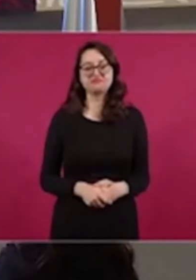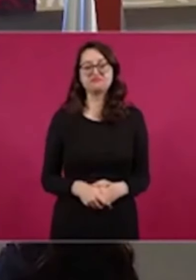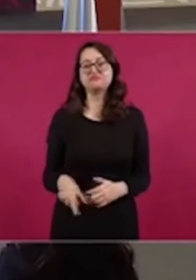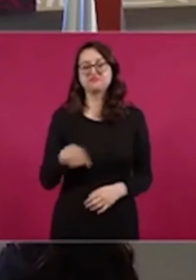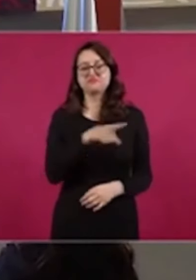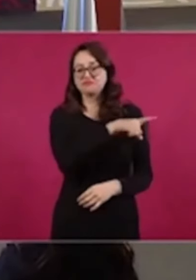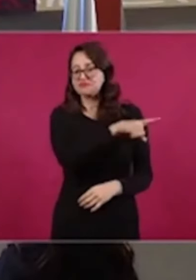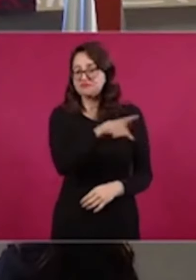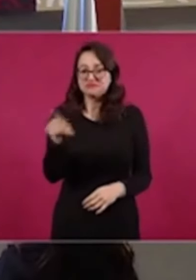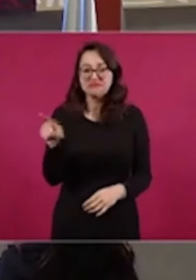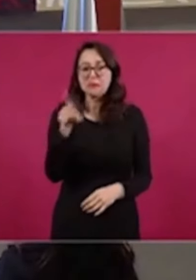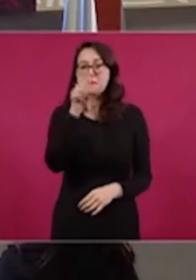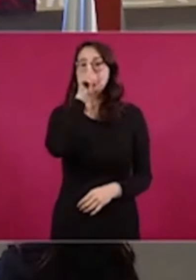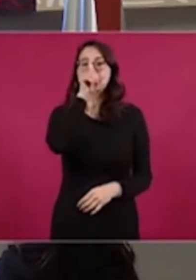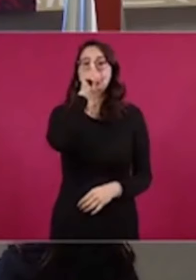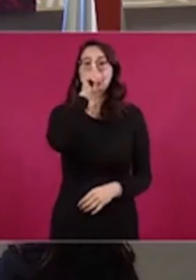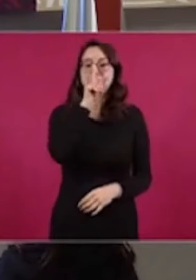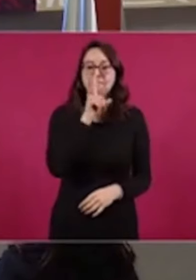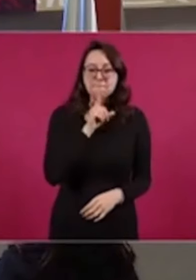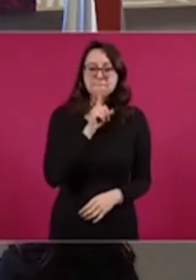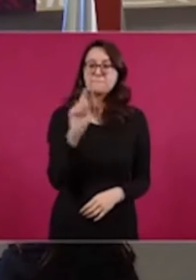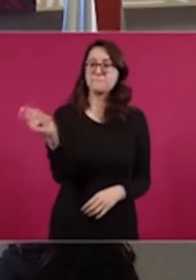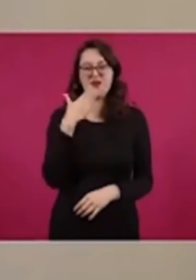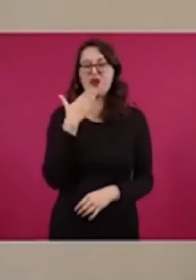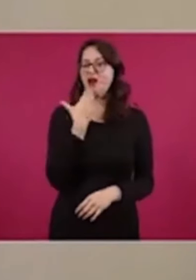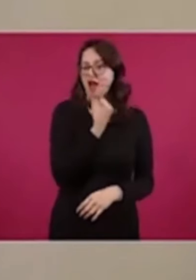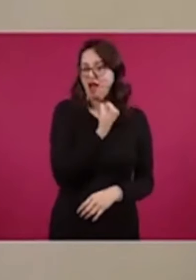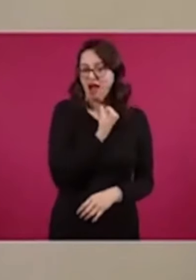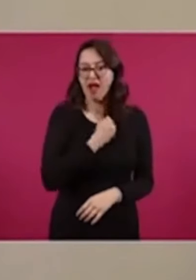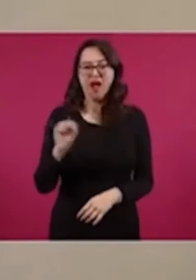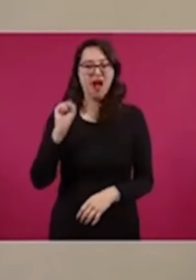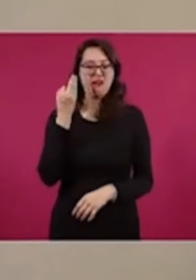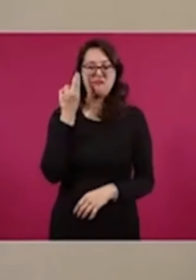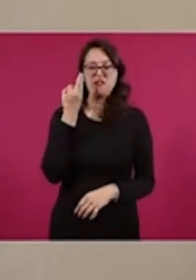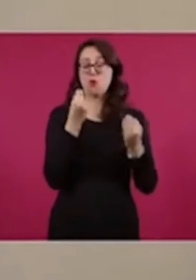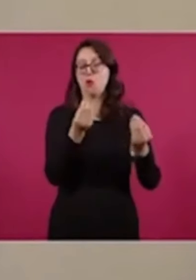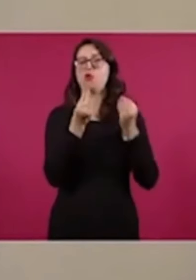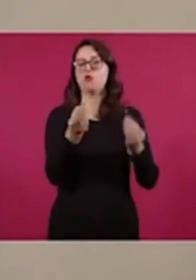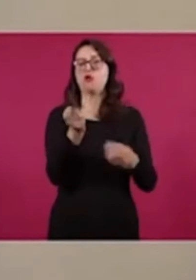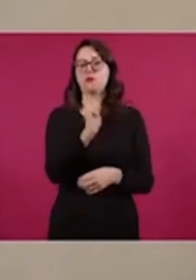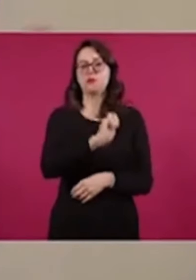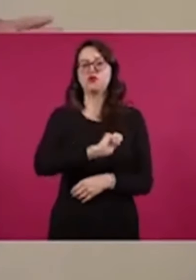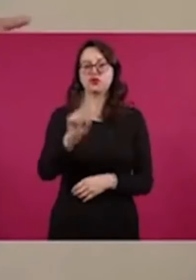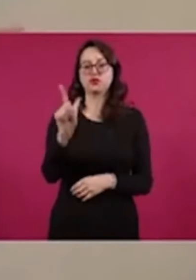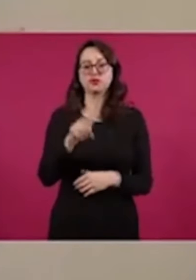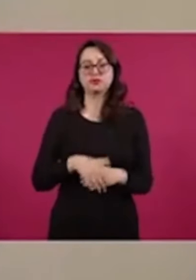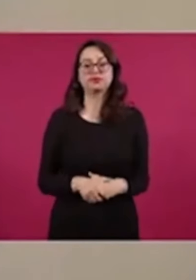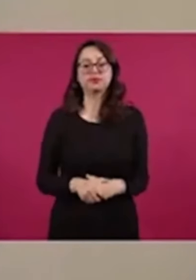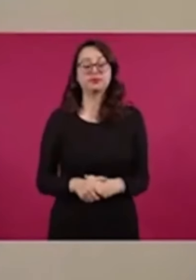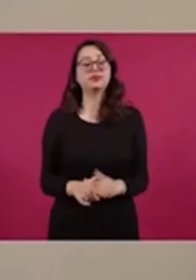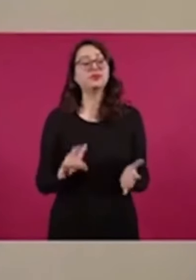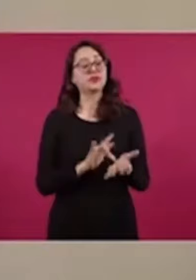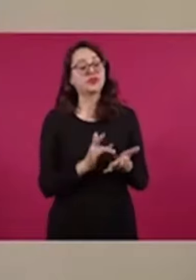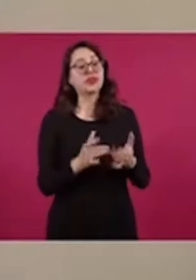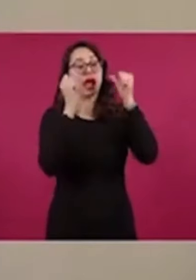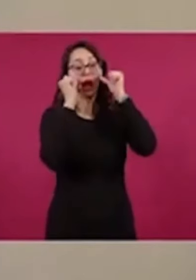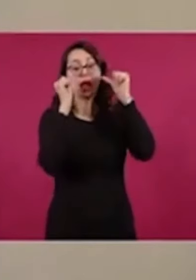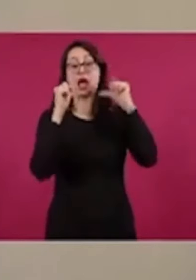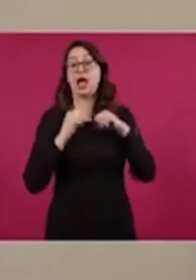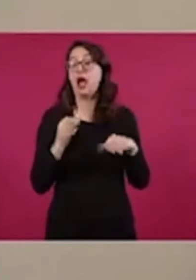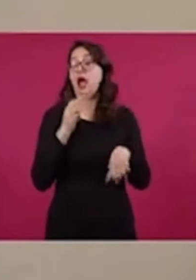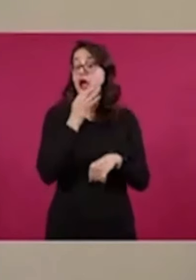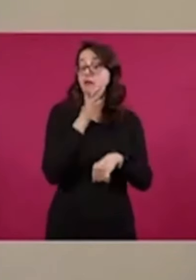son unos calumniadores profesionales de fama mundial. Muchas gracias por su atención. Les recuerdo